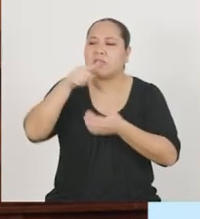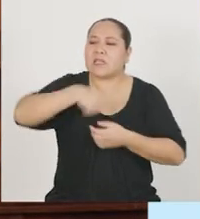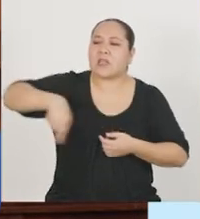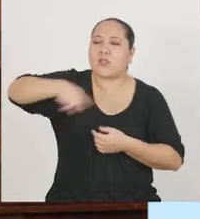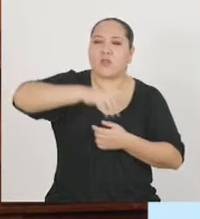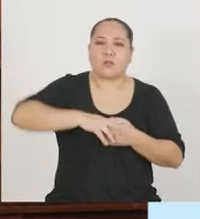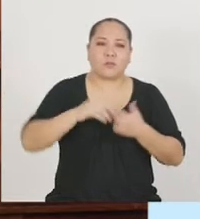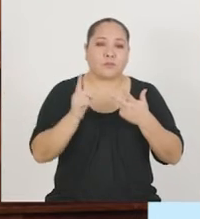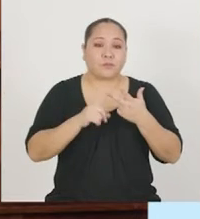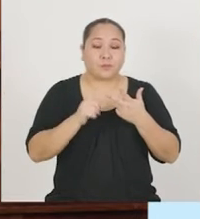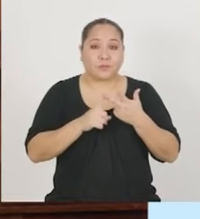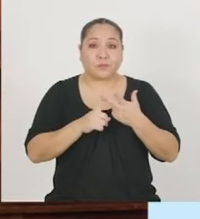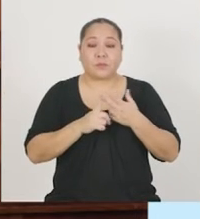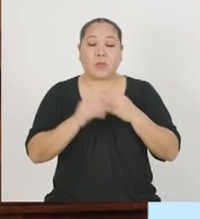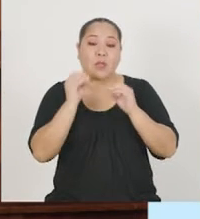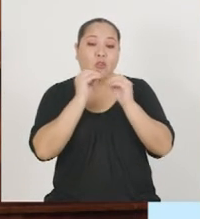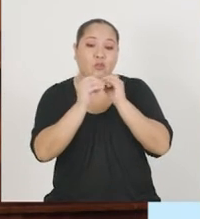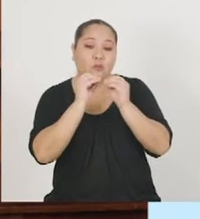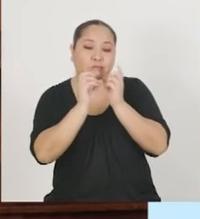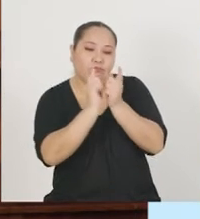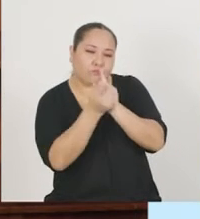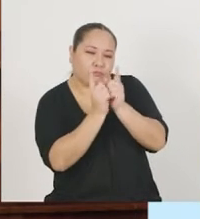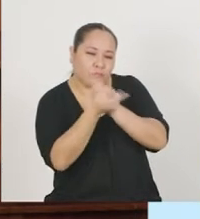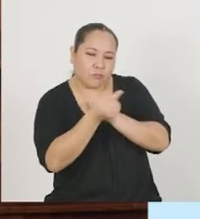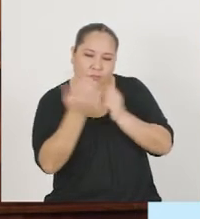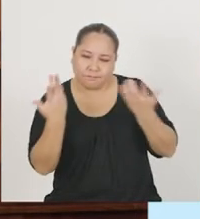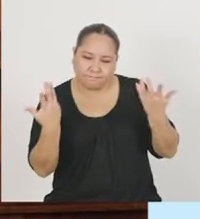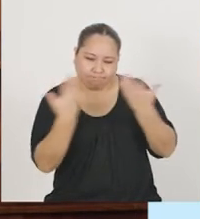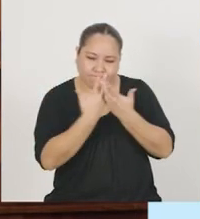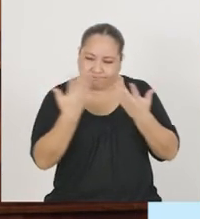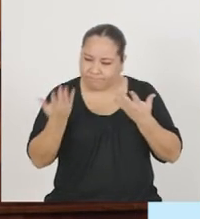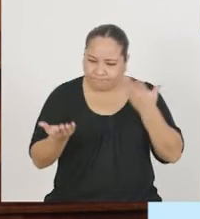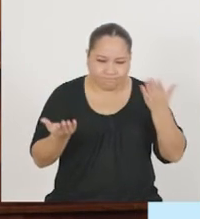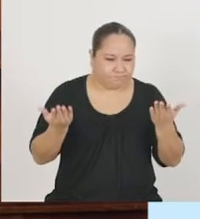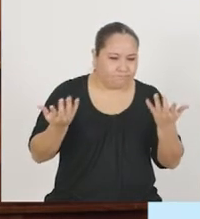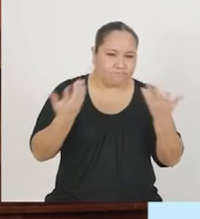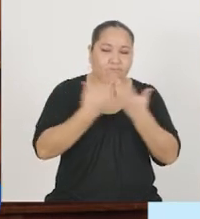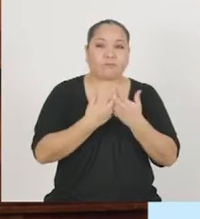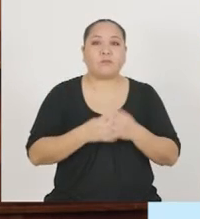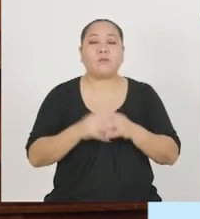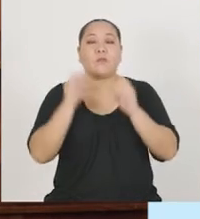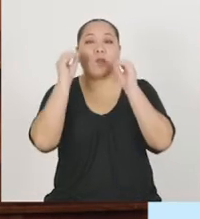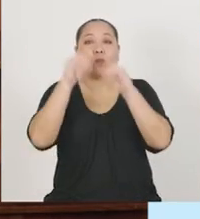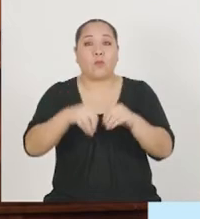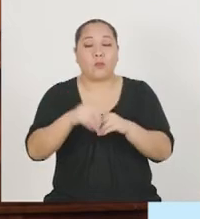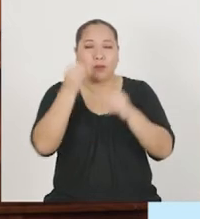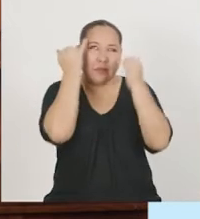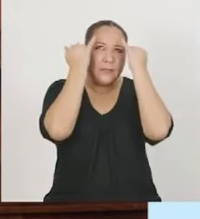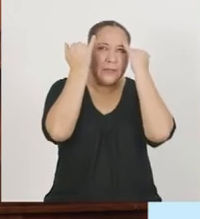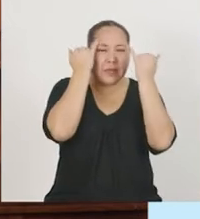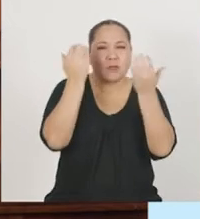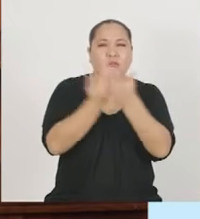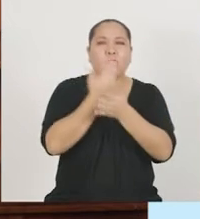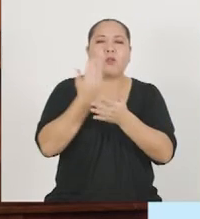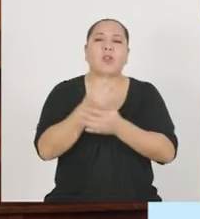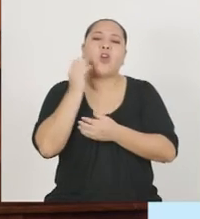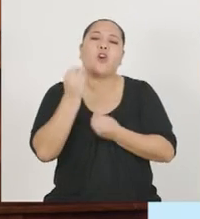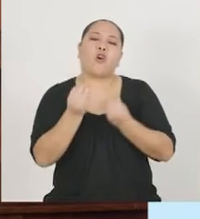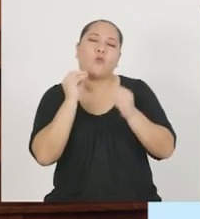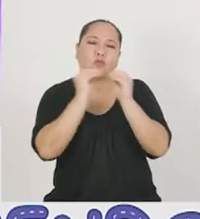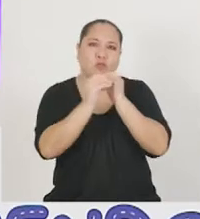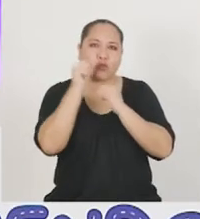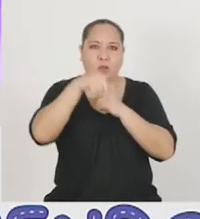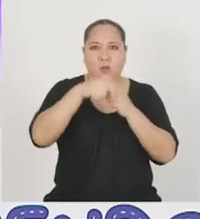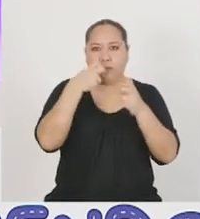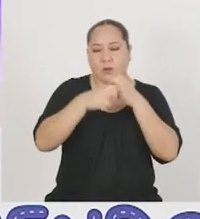entorno. Adaptación y evaluación de las correspondencias realizadas. Formulación de deducciones sobre el